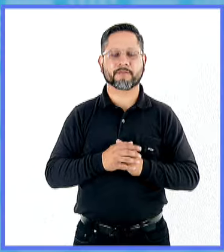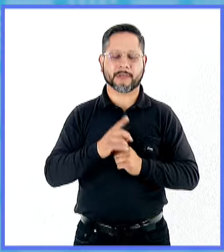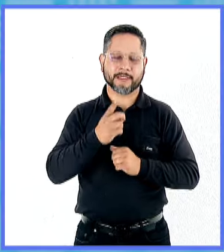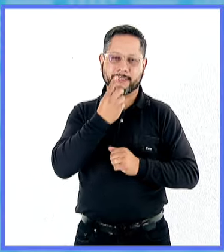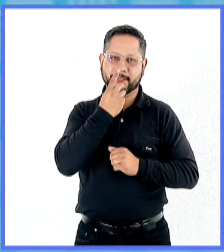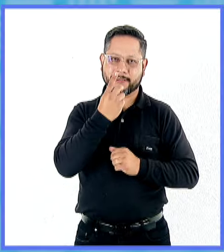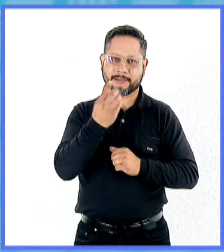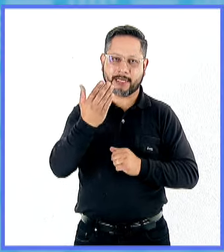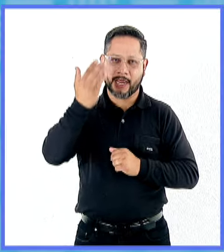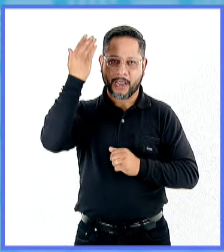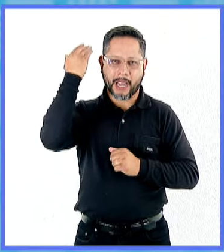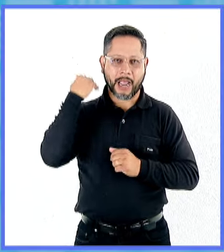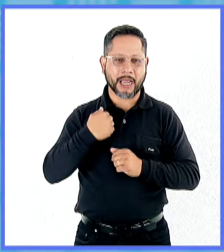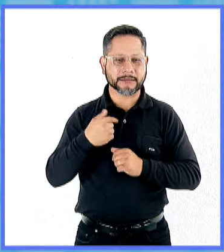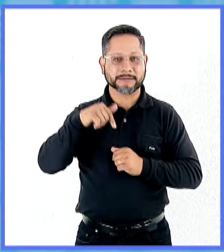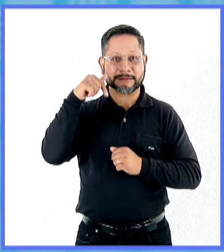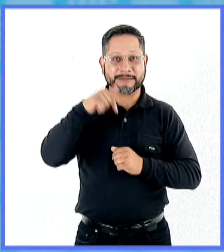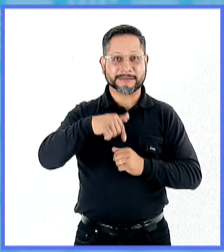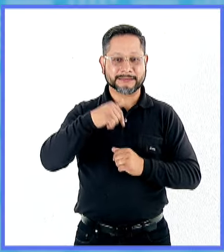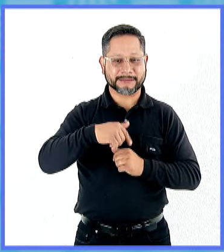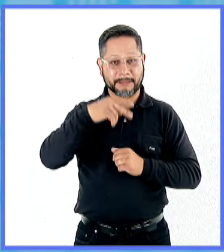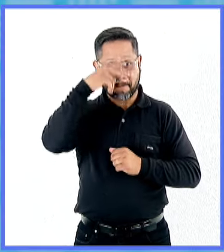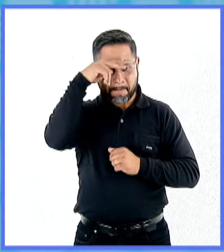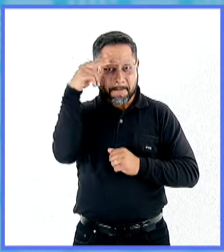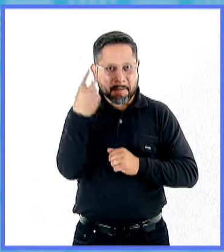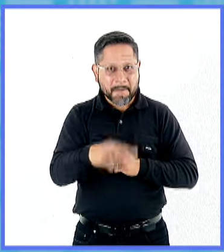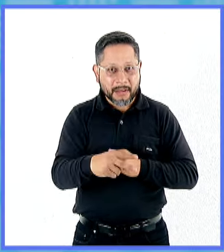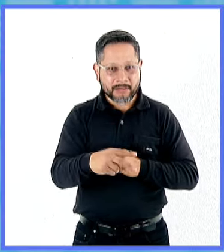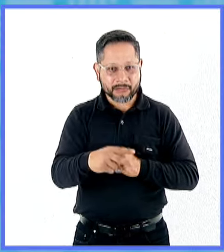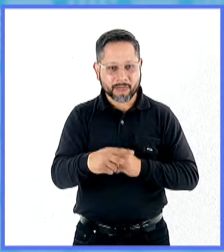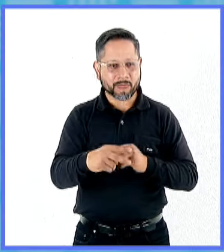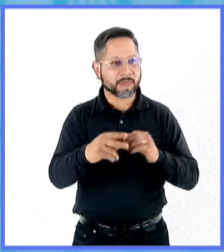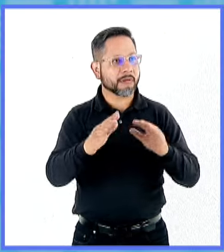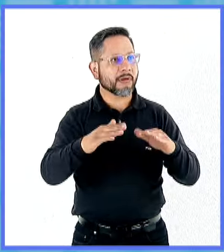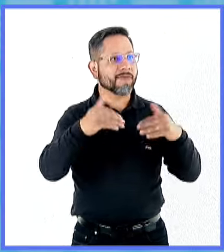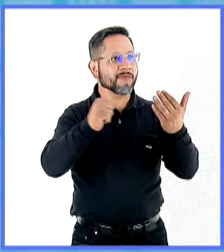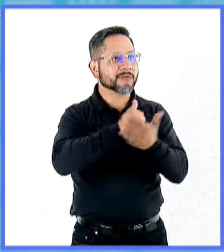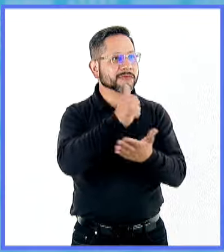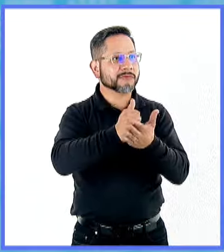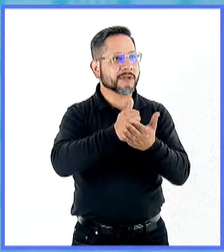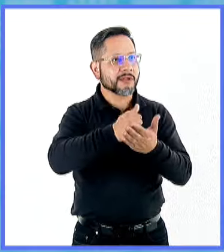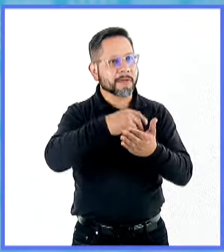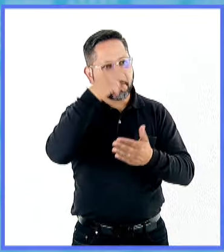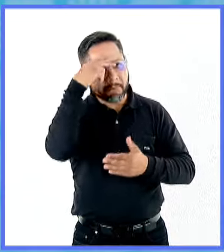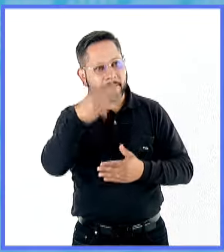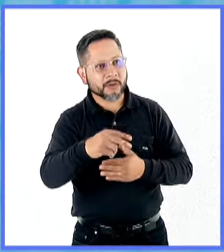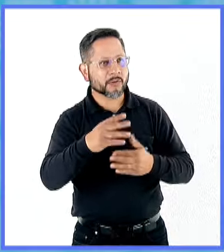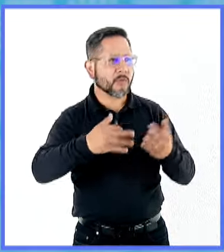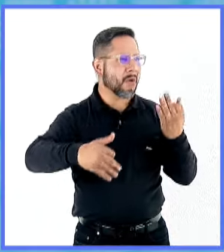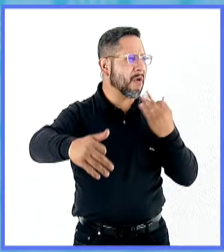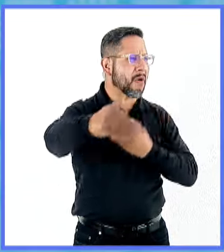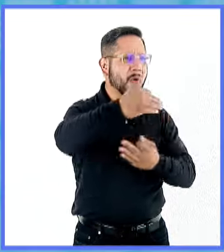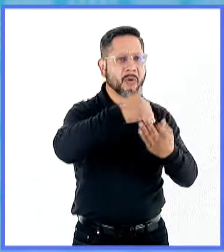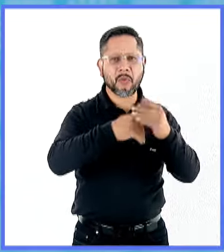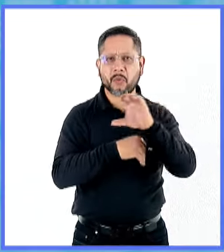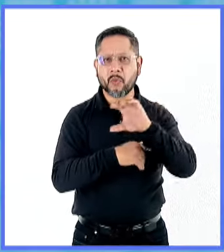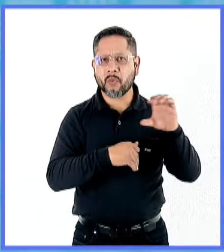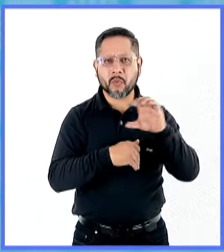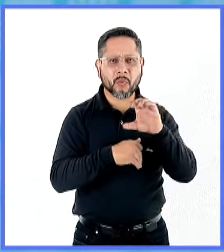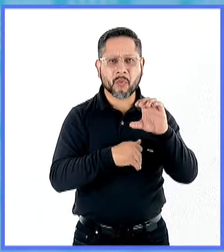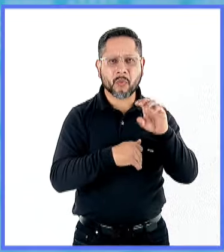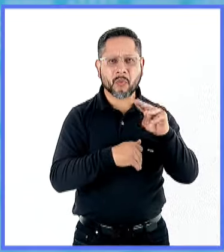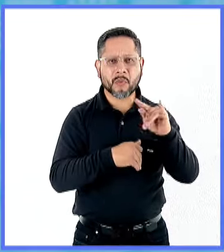dicho, ¿verdad? Fuera de México todo es cautitla, no, no, no. Ahora que yo ya repasé todos los estados como estados